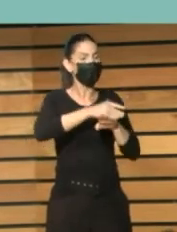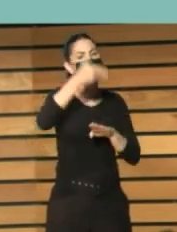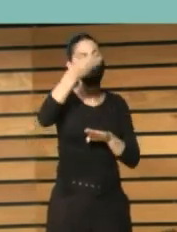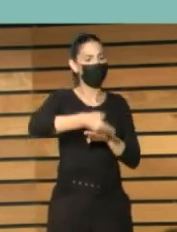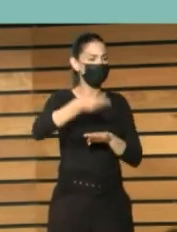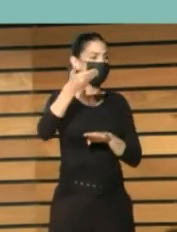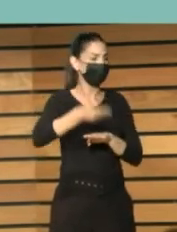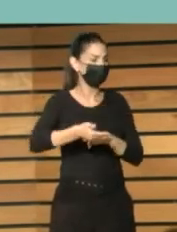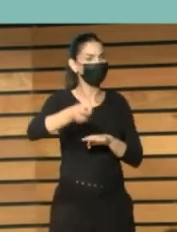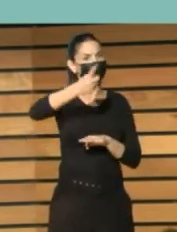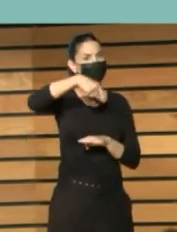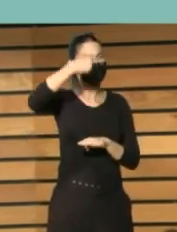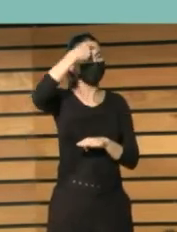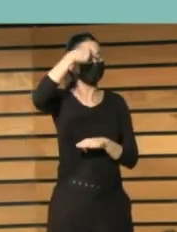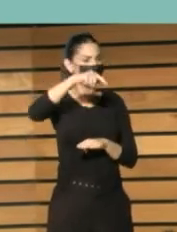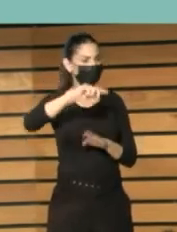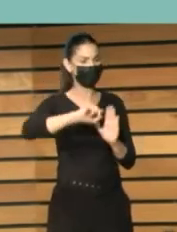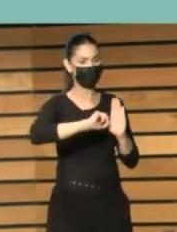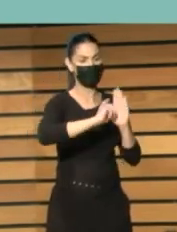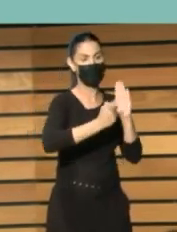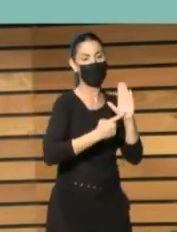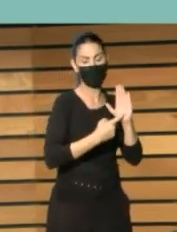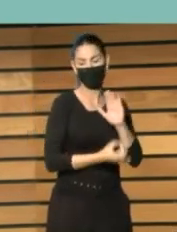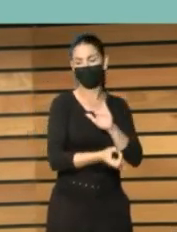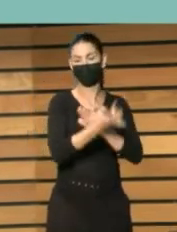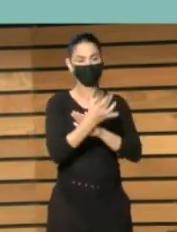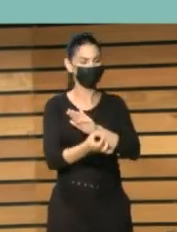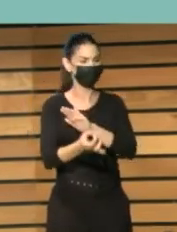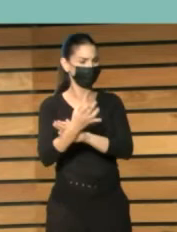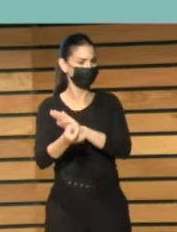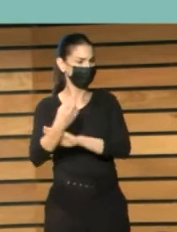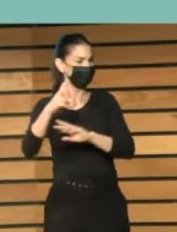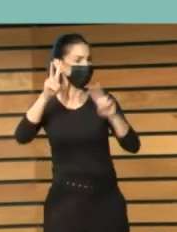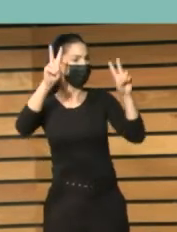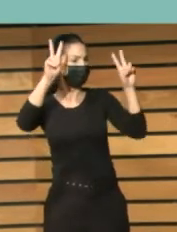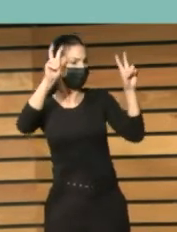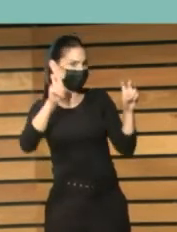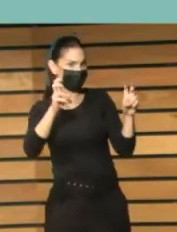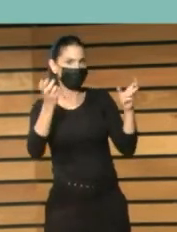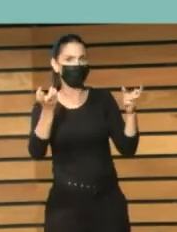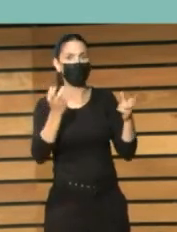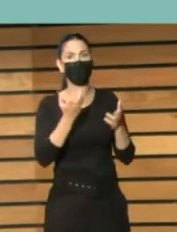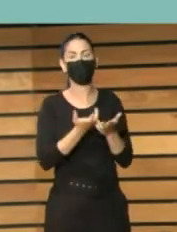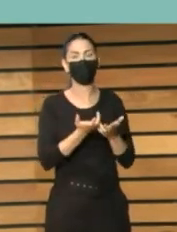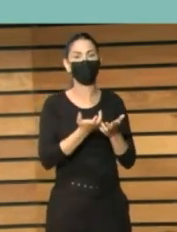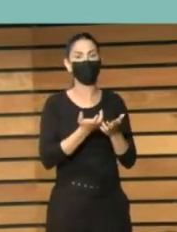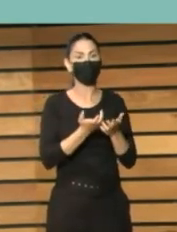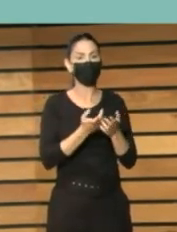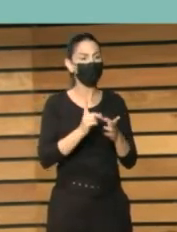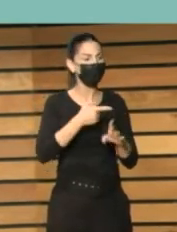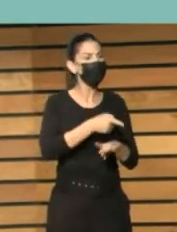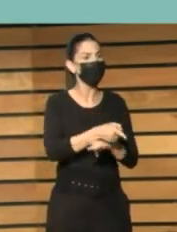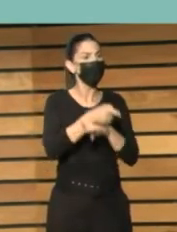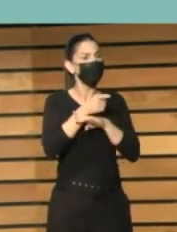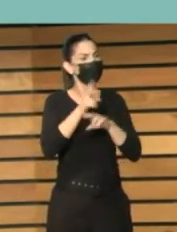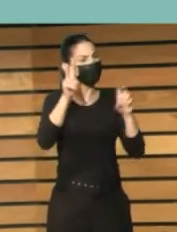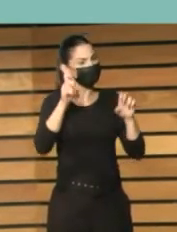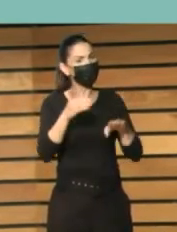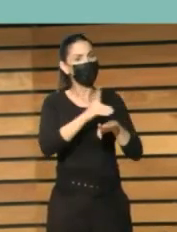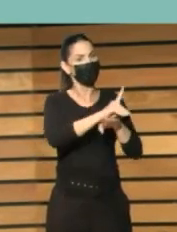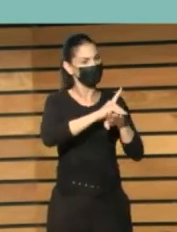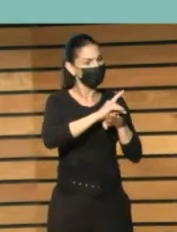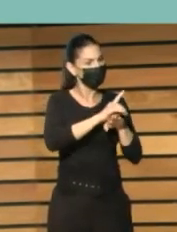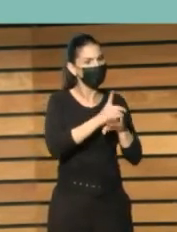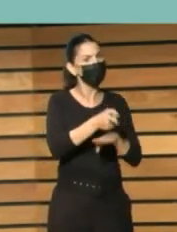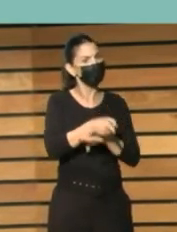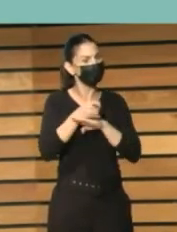surgiendo leyes continuamente que hablan de accesibilidad en línea, de la obligación, incluso, de digitalizar colecciones